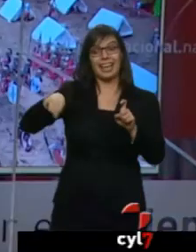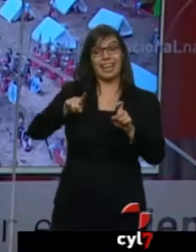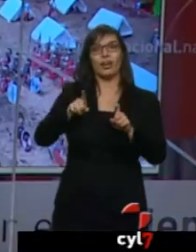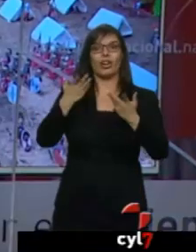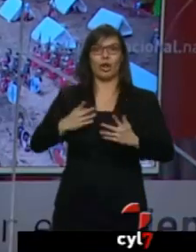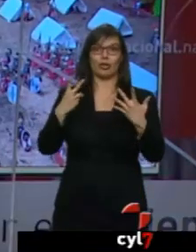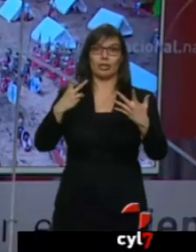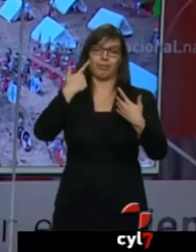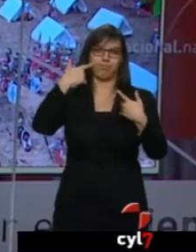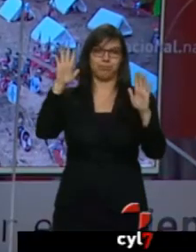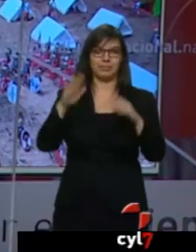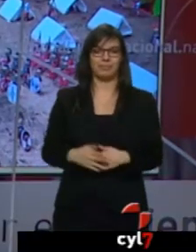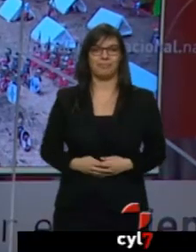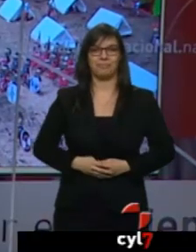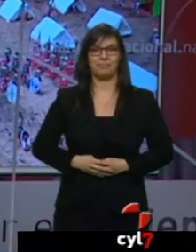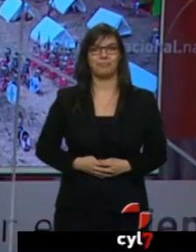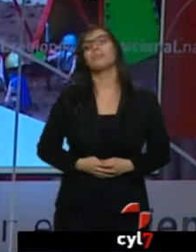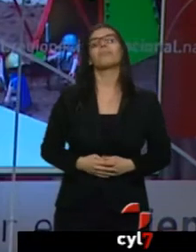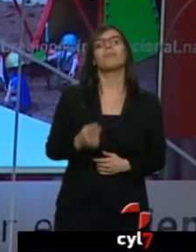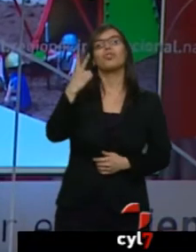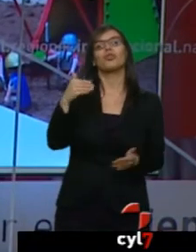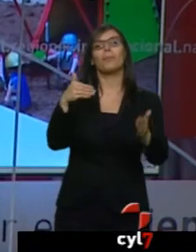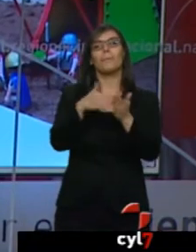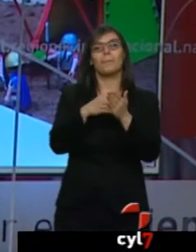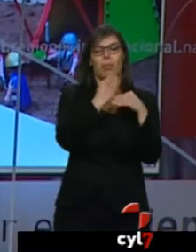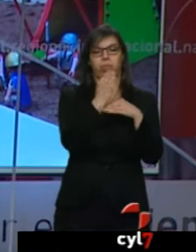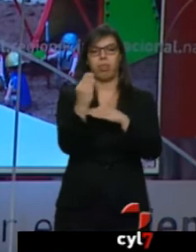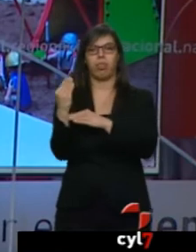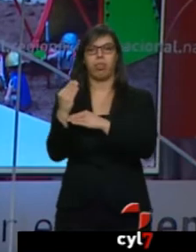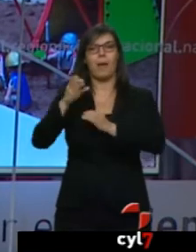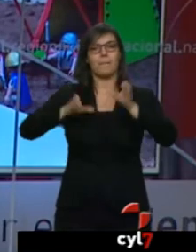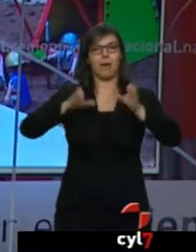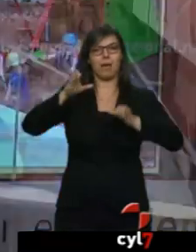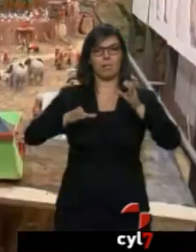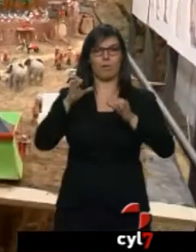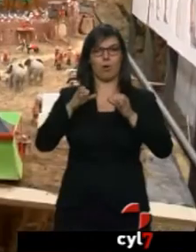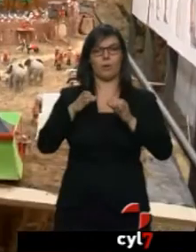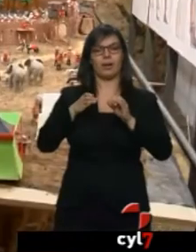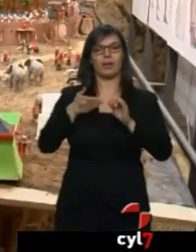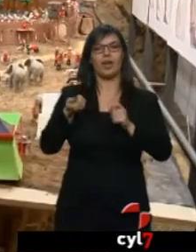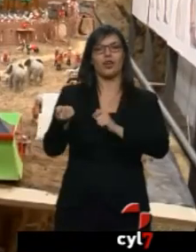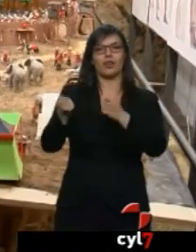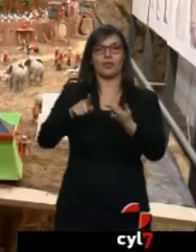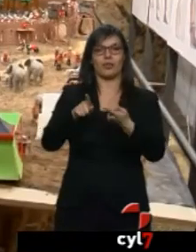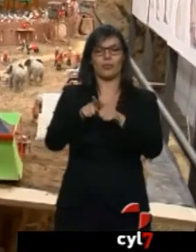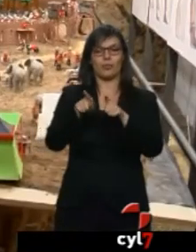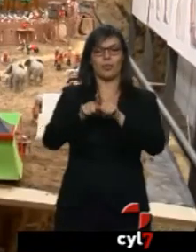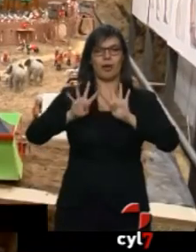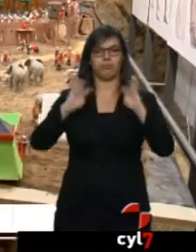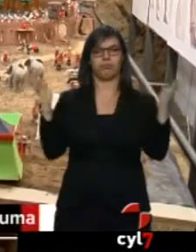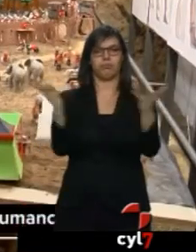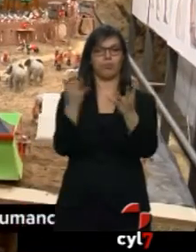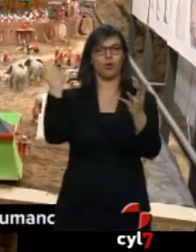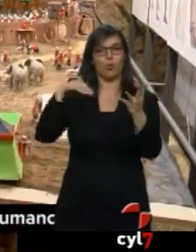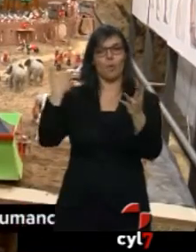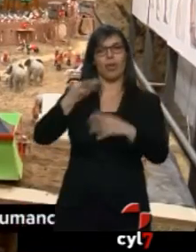2.000 piezas de Playmobil van a recrear el Cerco Anumancia y el Imperio Romano. Es una forma de hacer que la historia